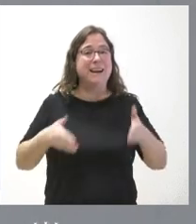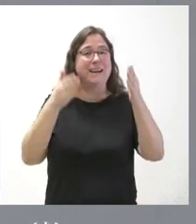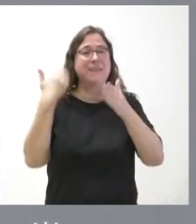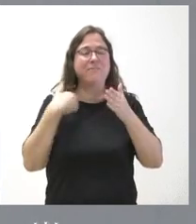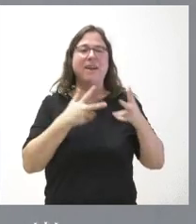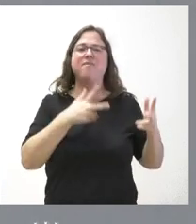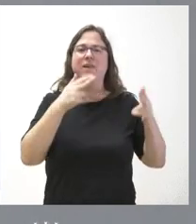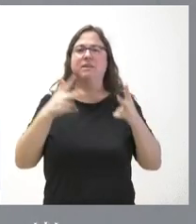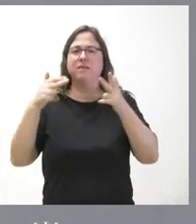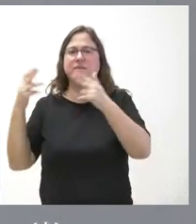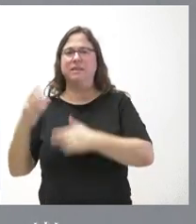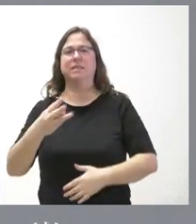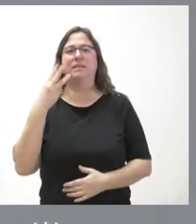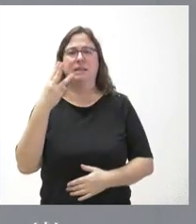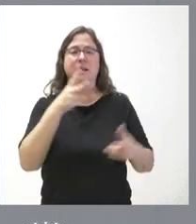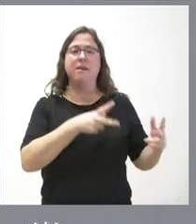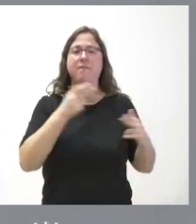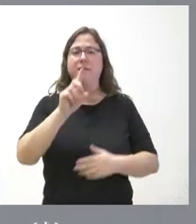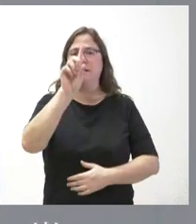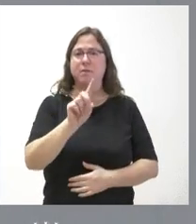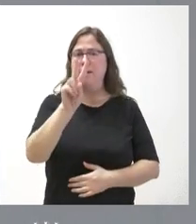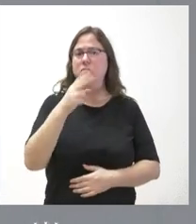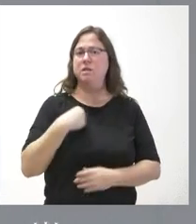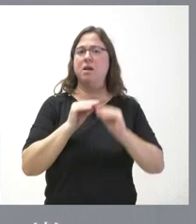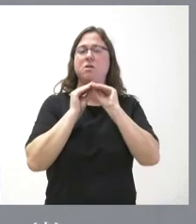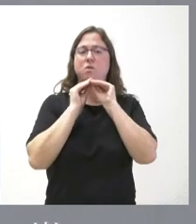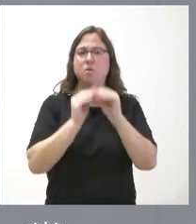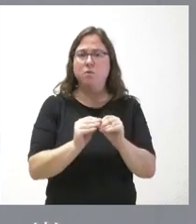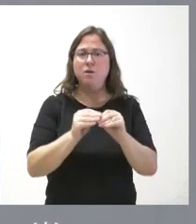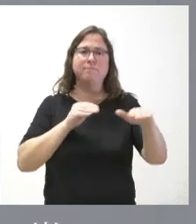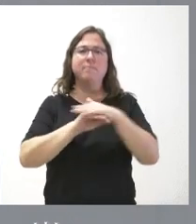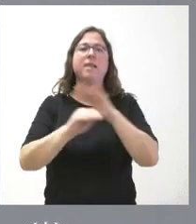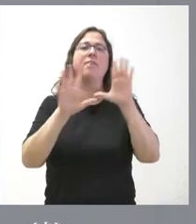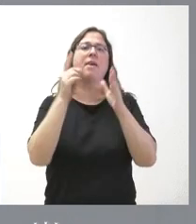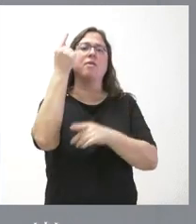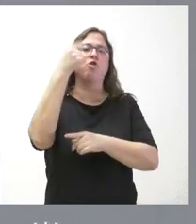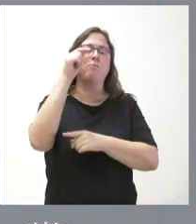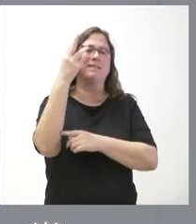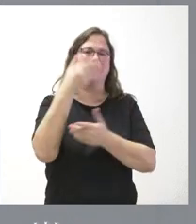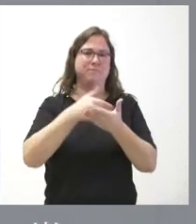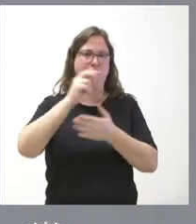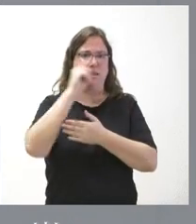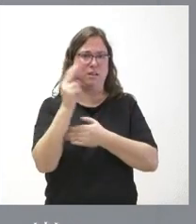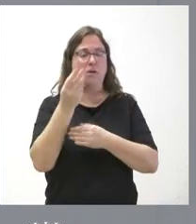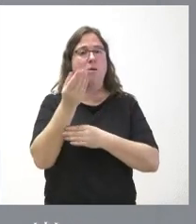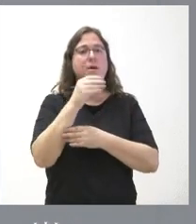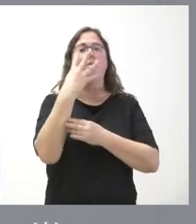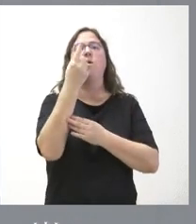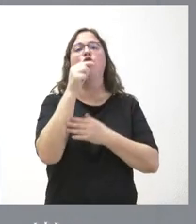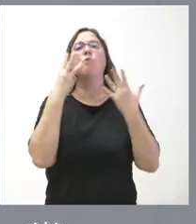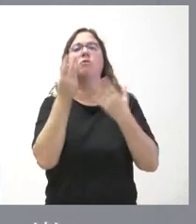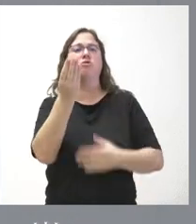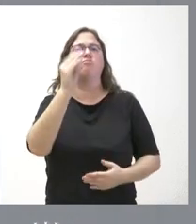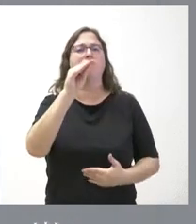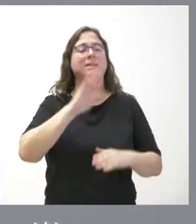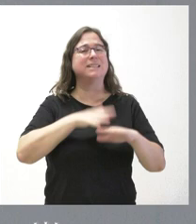fases, una fase primera y segunda ya se habían hecho con una inversión de 10,3 millones de euros, a los que añadimos ahora 4,8 adicionales,